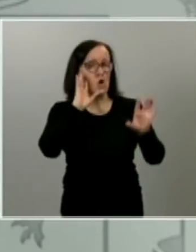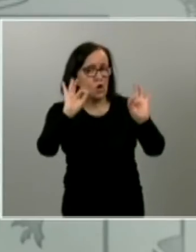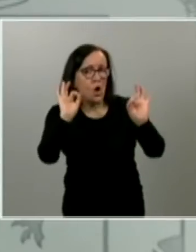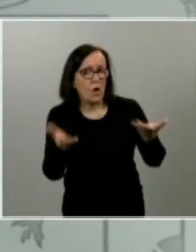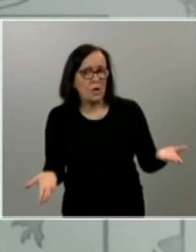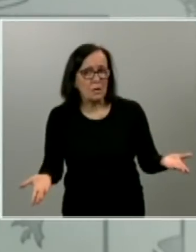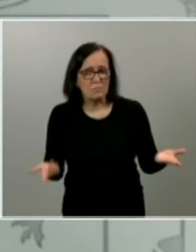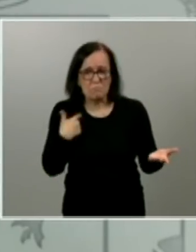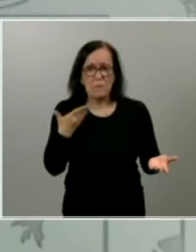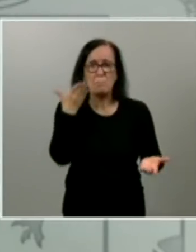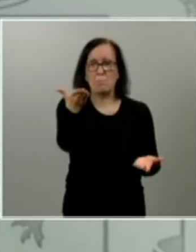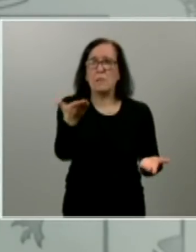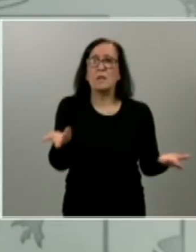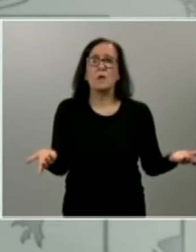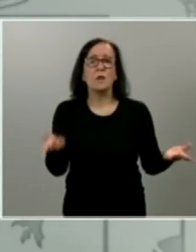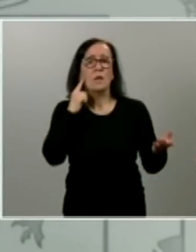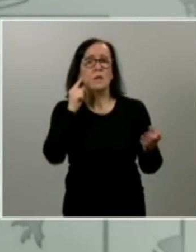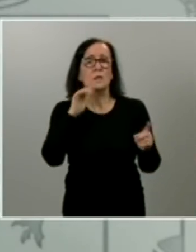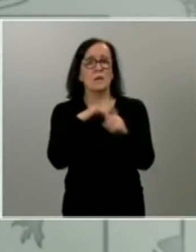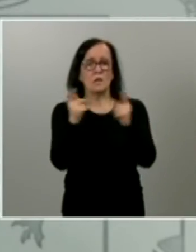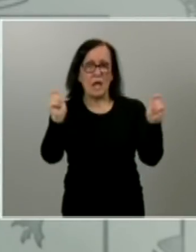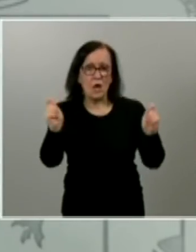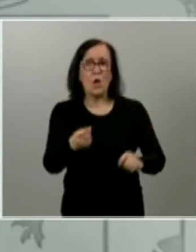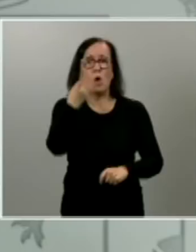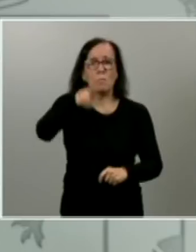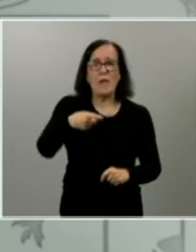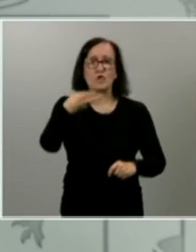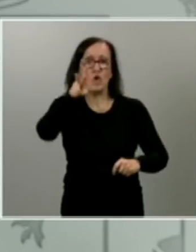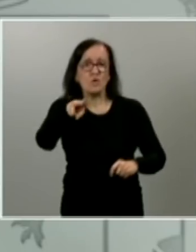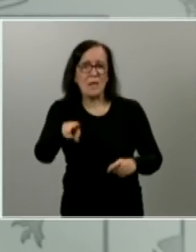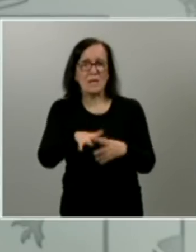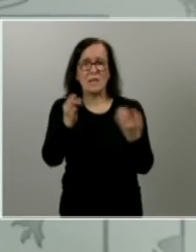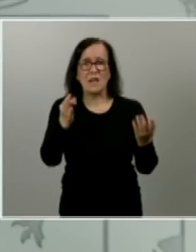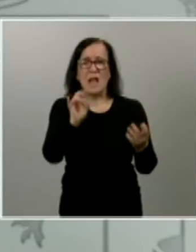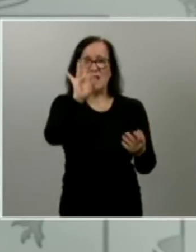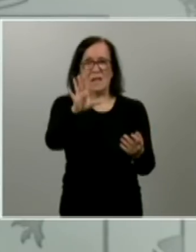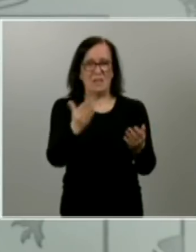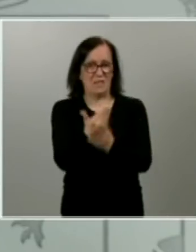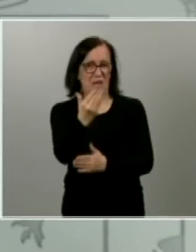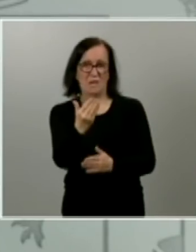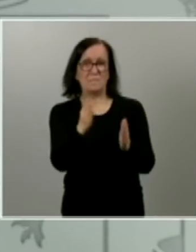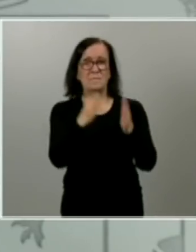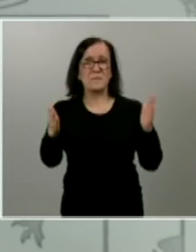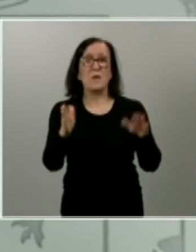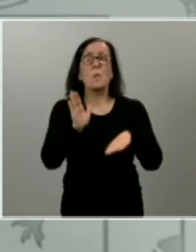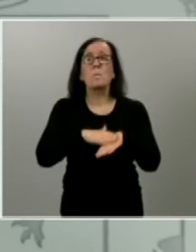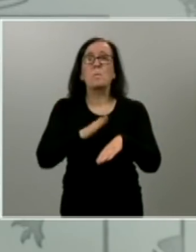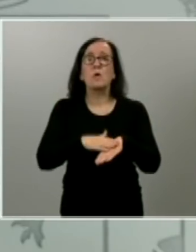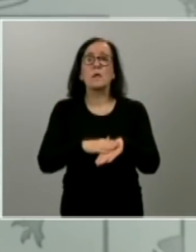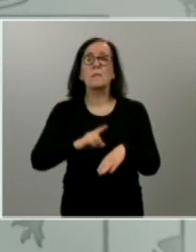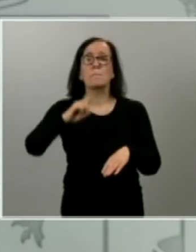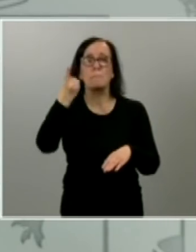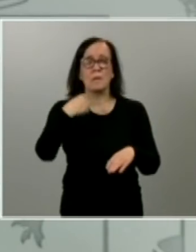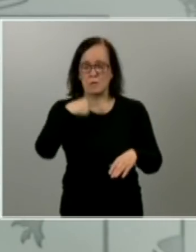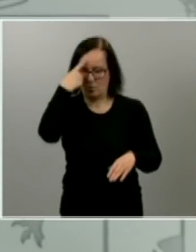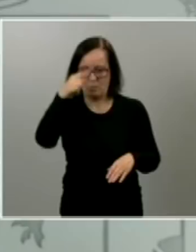solicito un estado de alarma de un mes o de dos meses en lugar de 15 días? bueno pues porque en primer lugar soy muy consciente